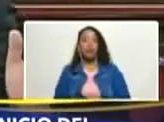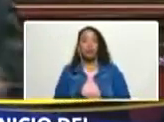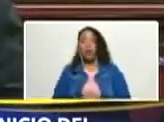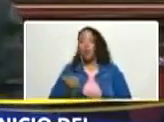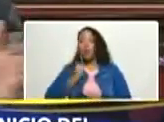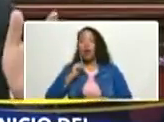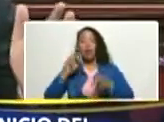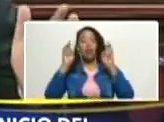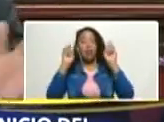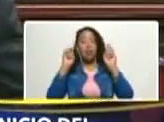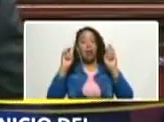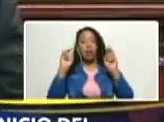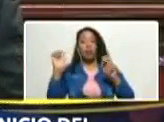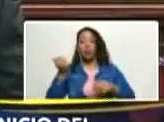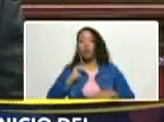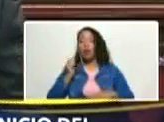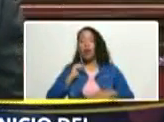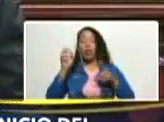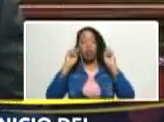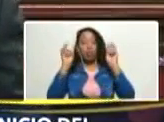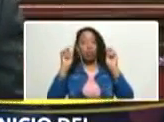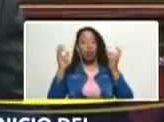en las condiciones que te toque